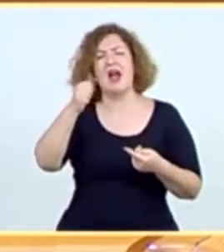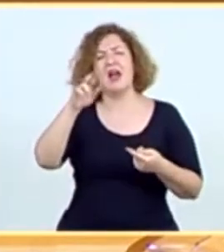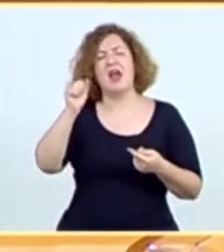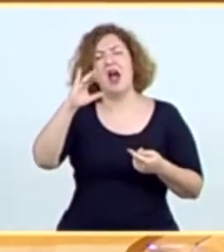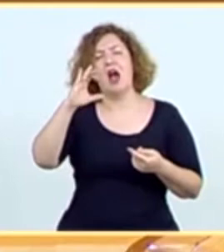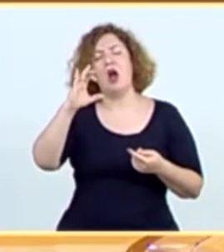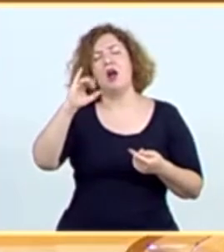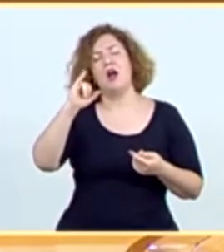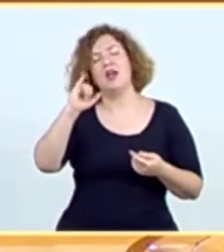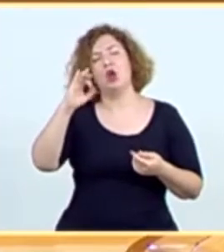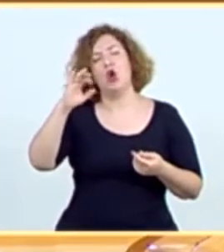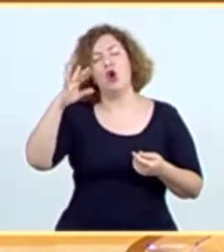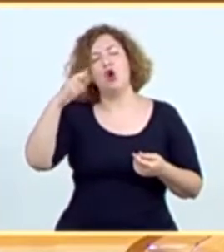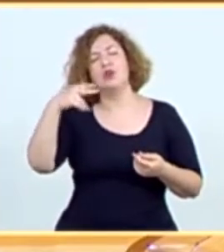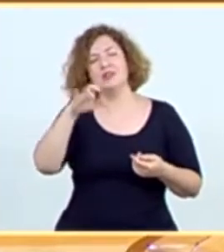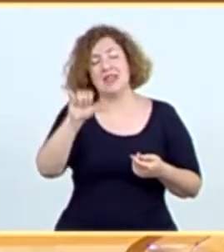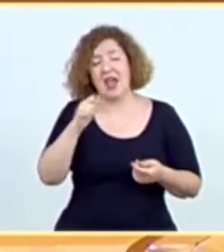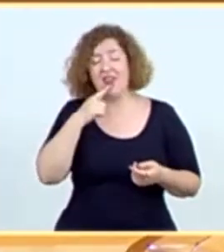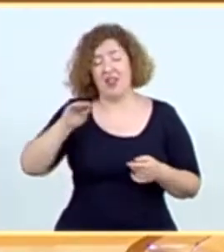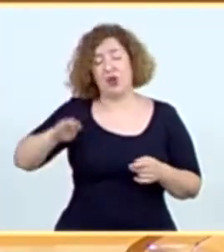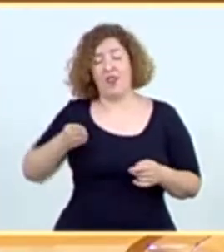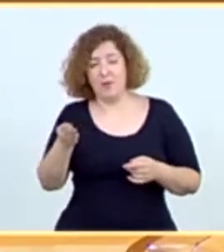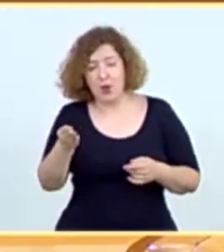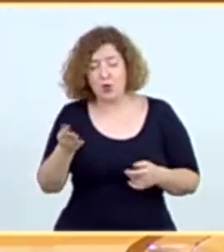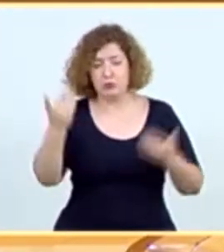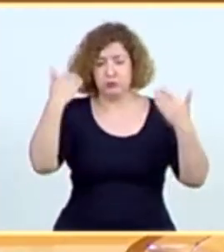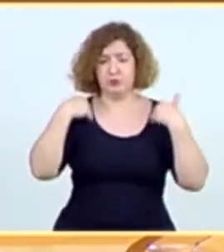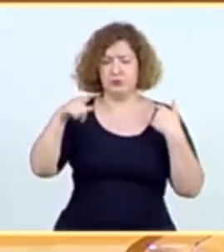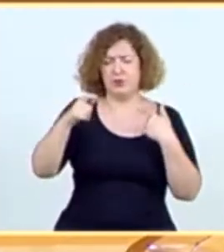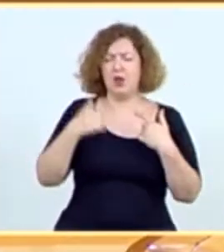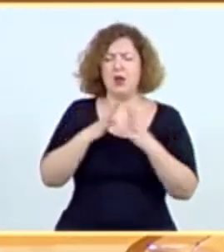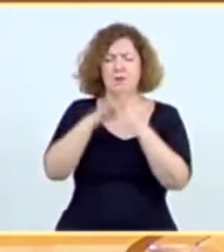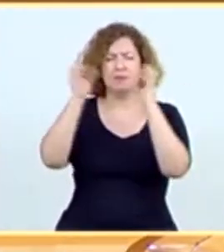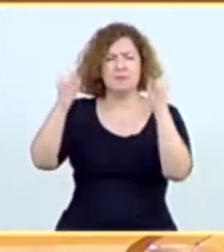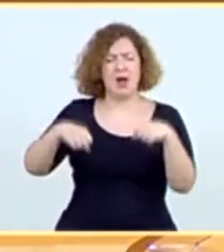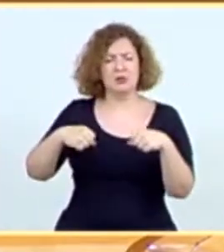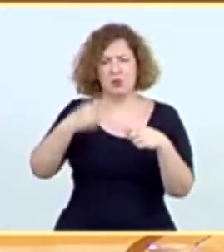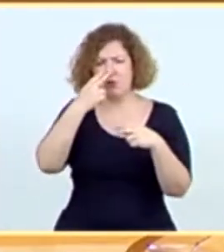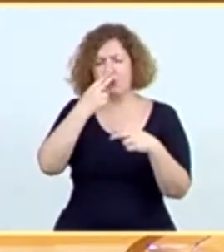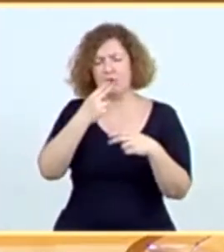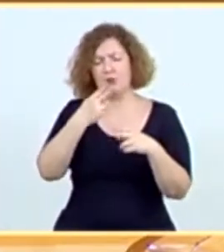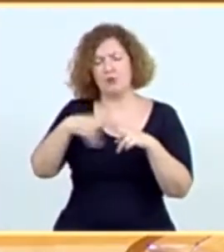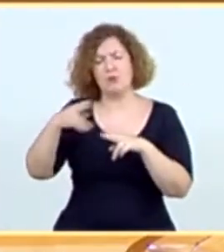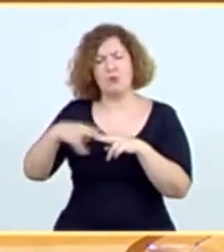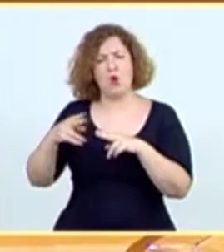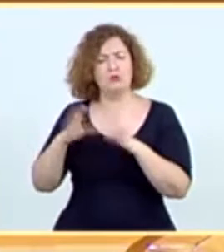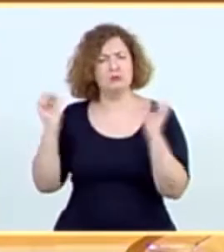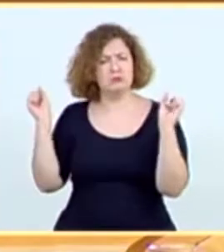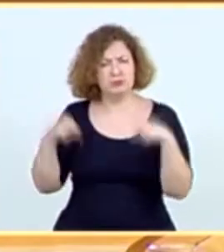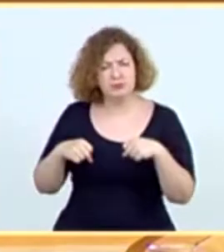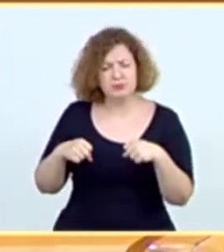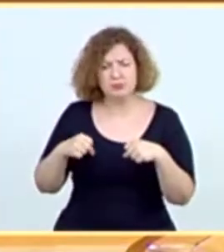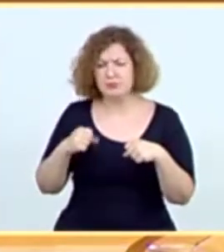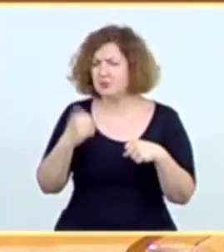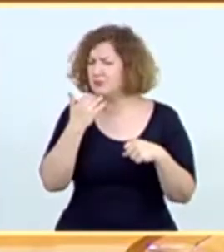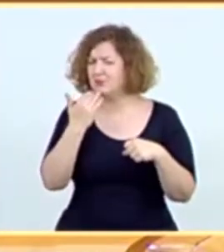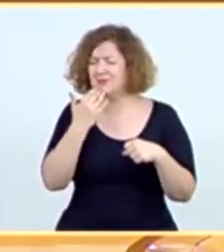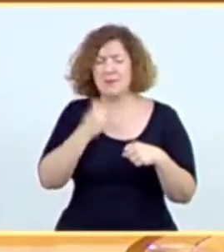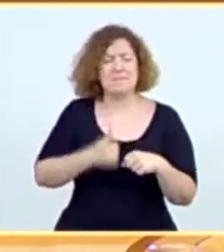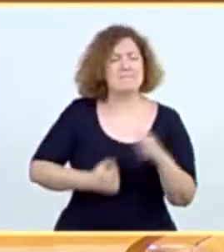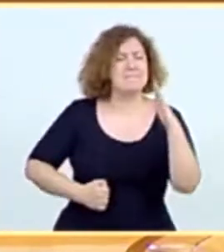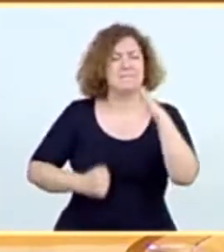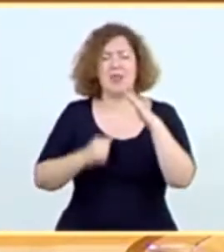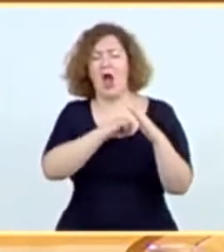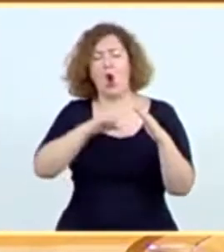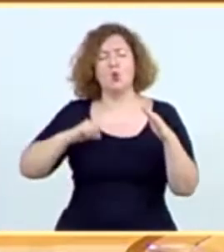Lendakari e integrante de Euskal Herria Bildu, se alcanzó un pacto político en el que confluían el máximo autogobierno que